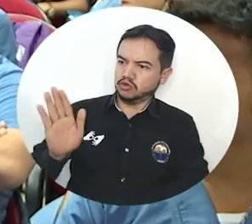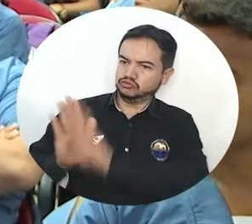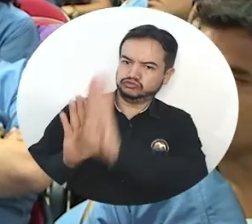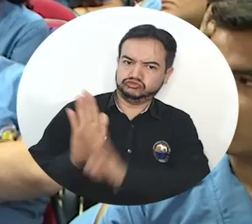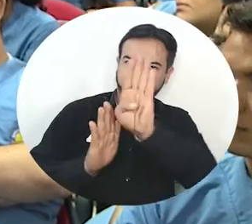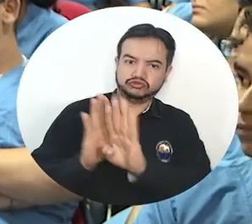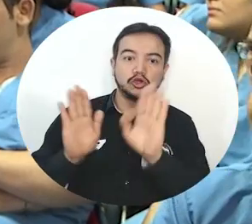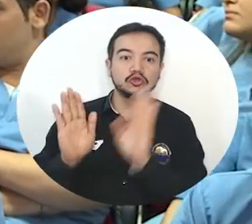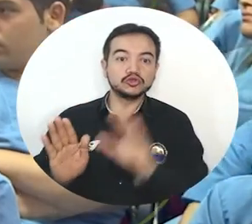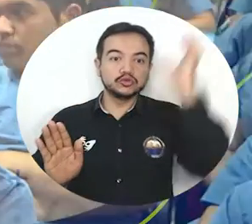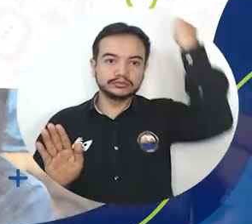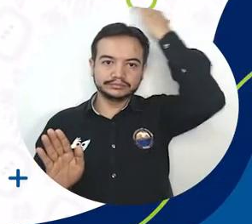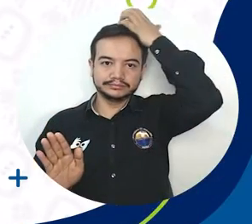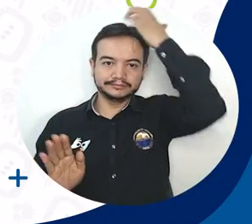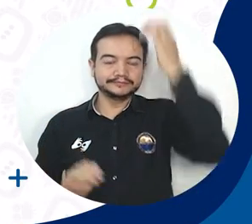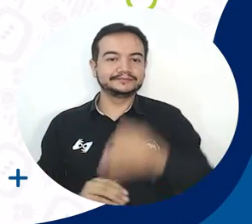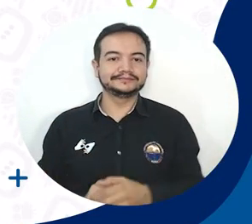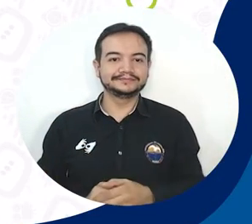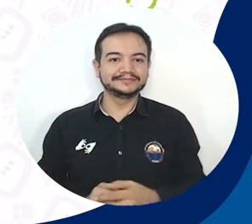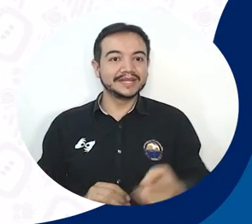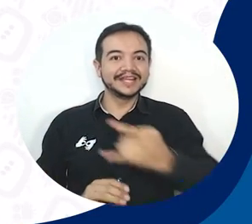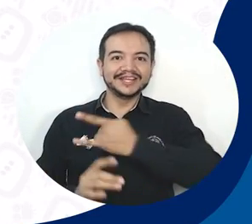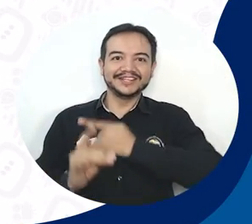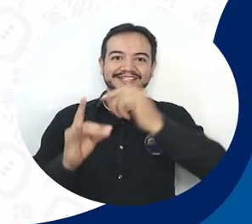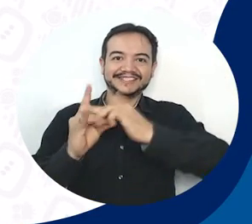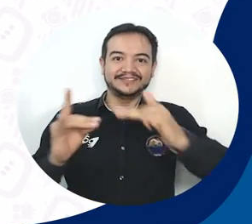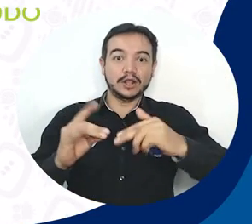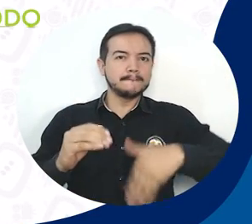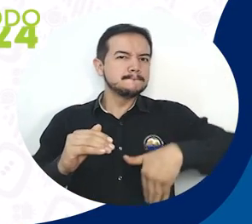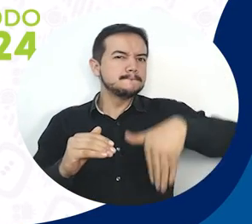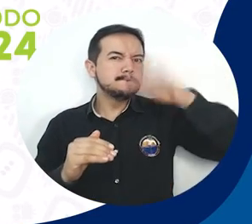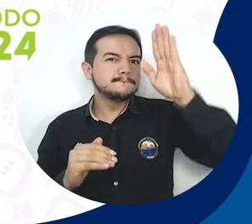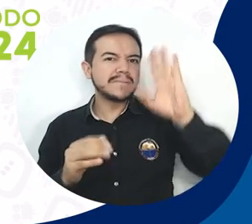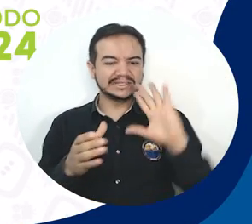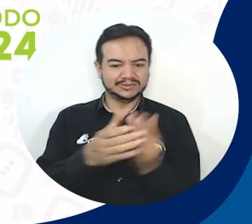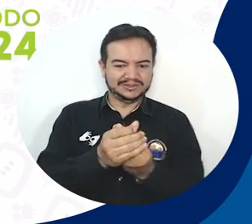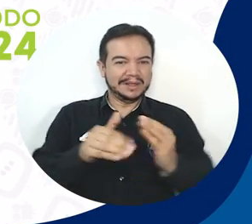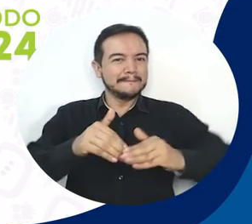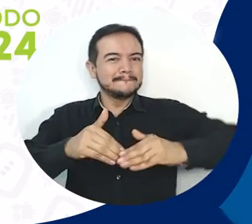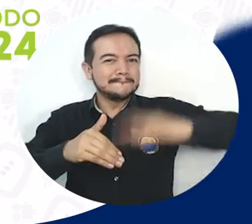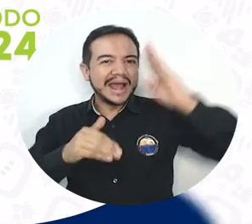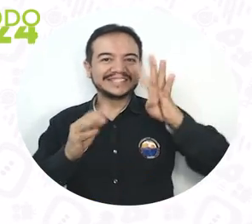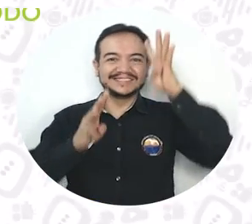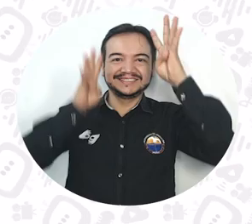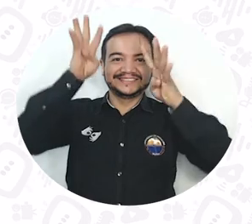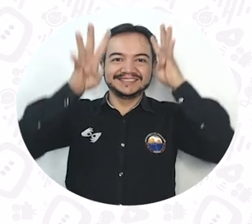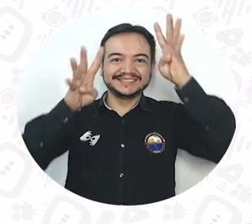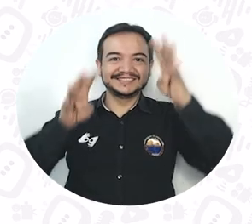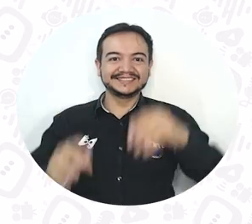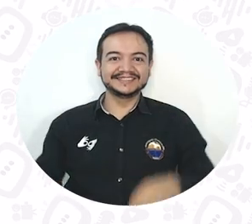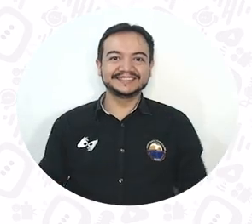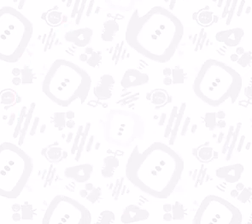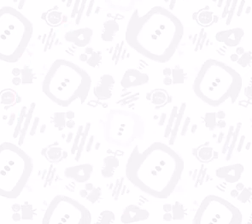Unimagdalena desde el programa de enfermería. Universidad del Magdalena, aún más incluyente e innovadora.